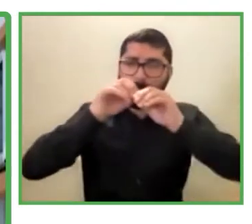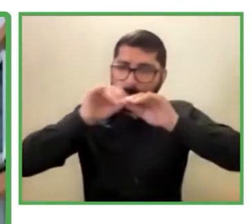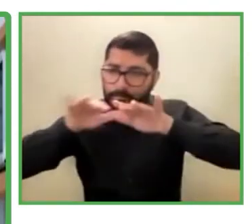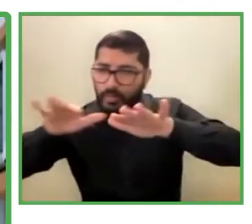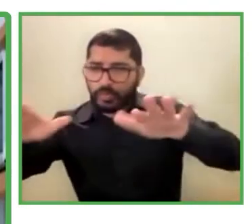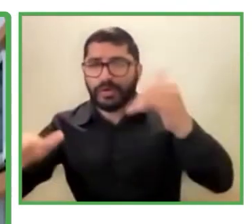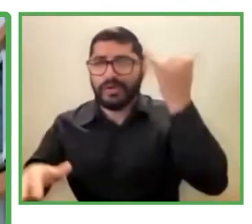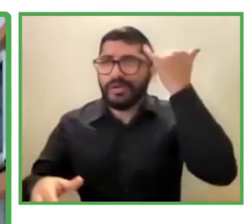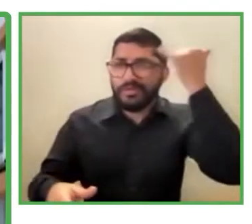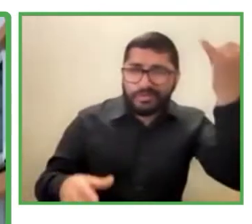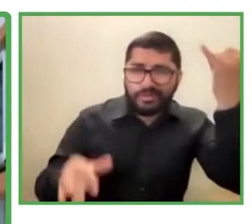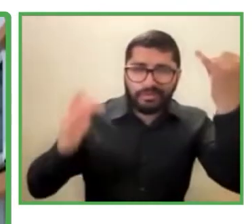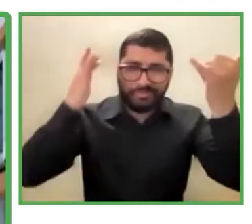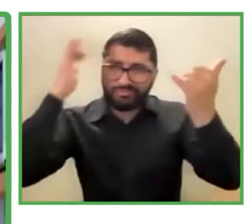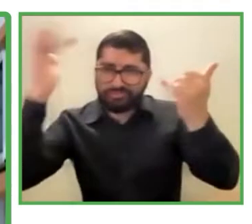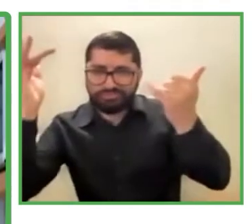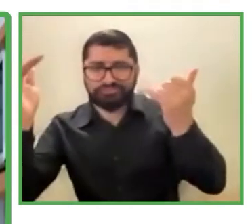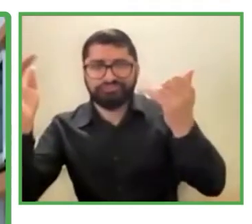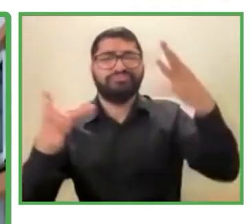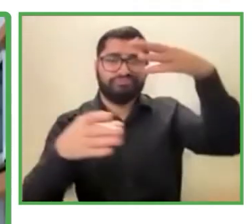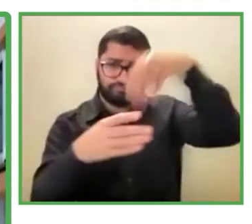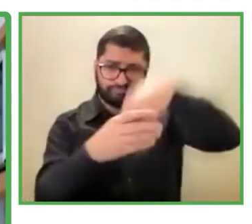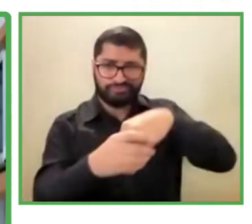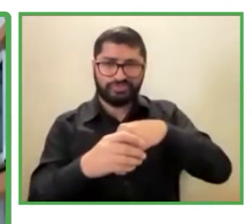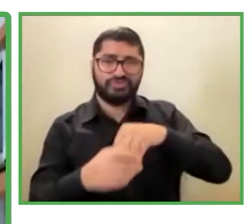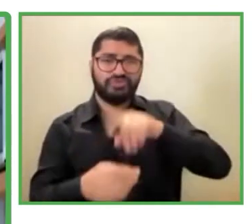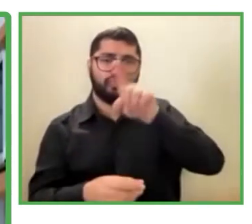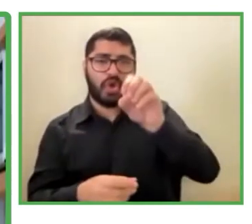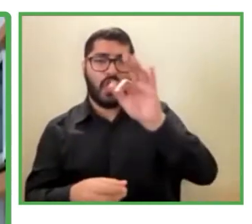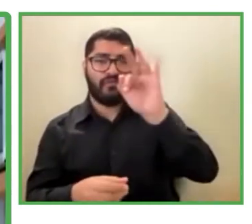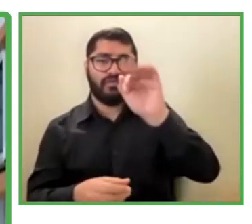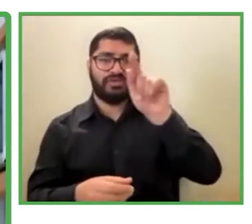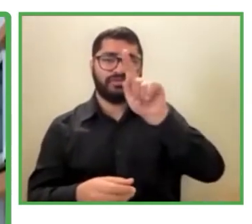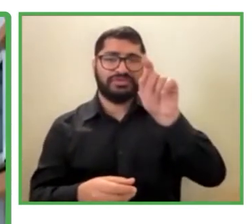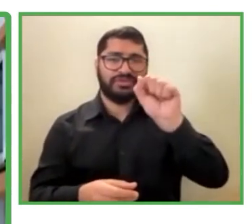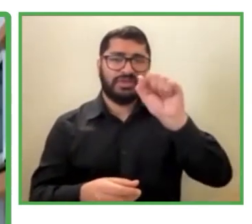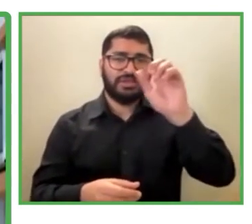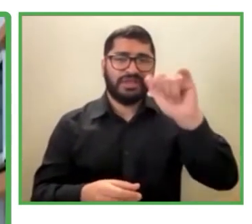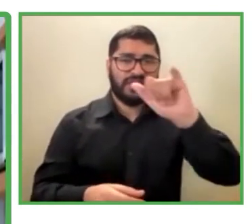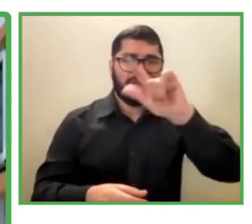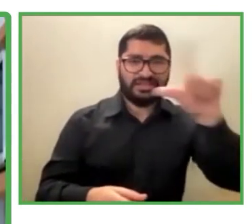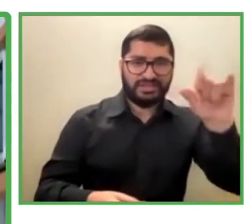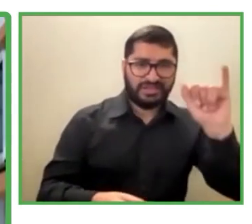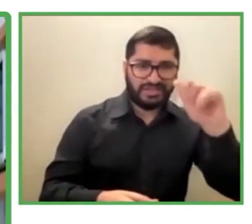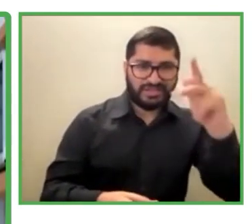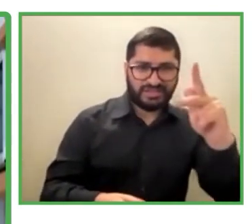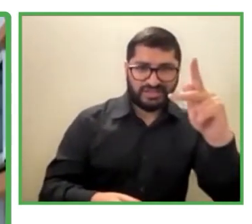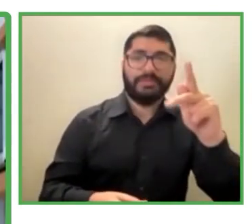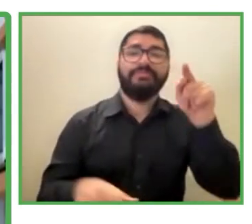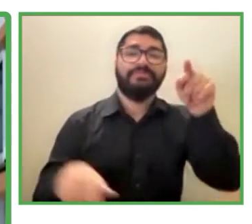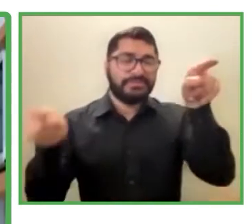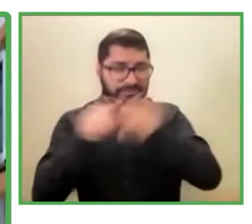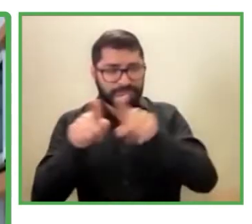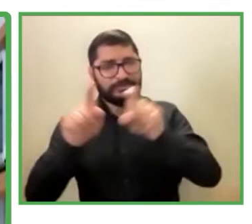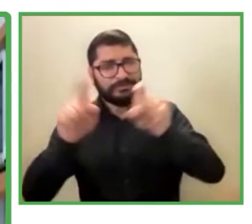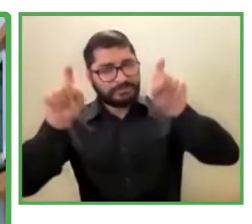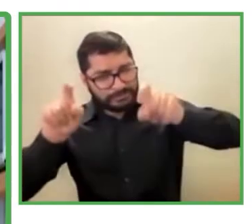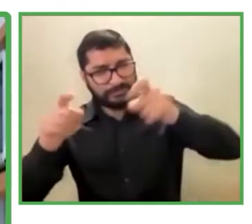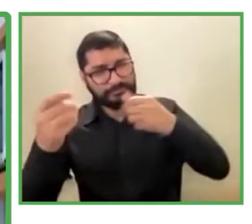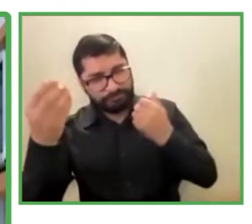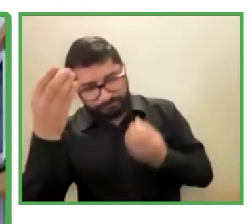soft skills, tratando de ofrecer este nuevo talento o esta nueva versión